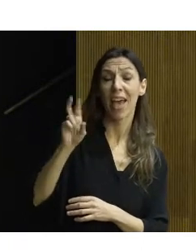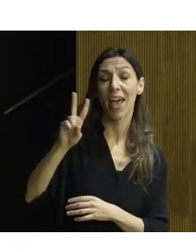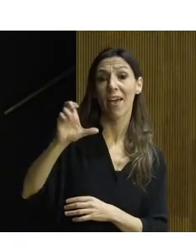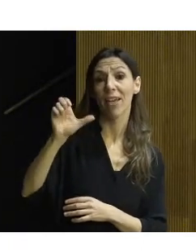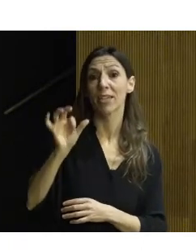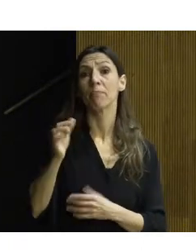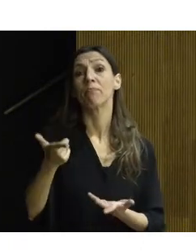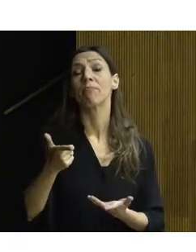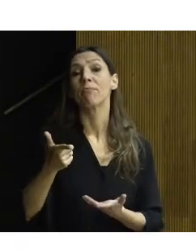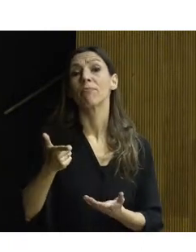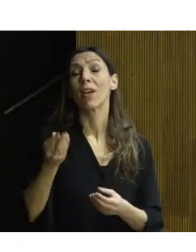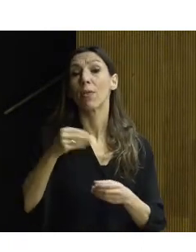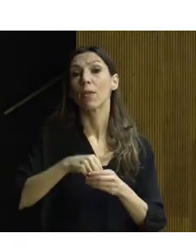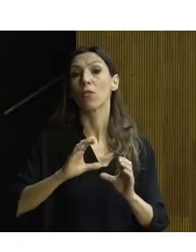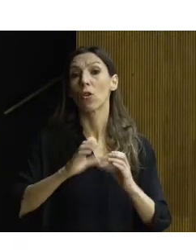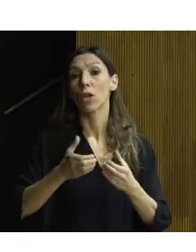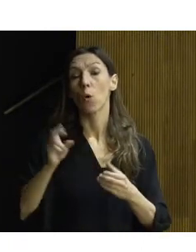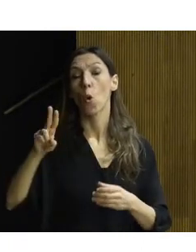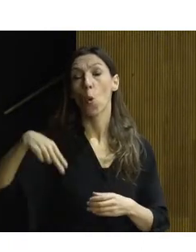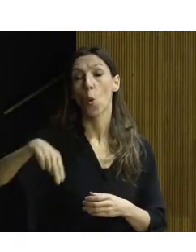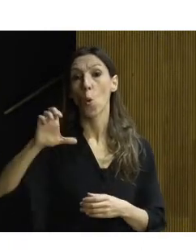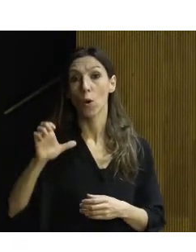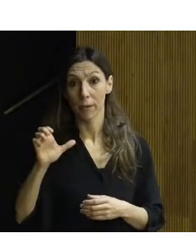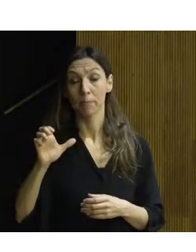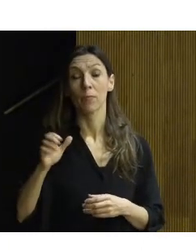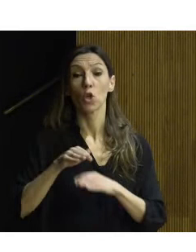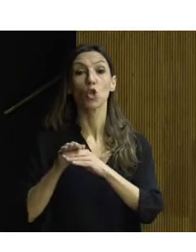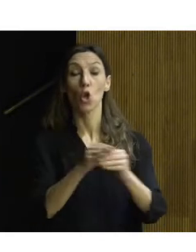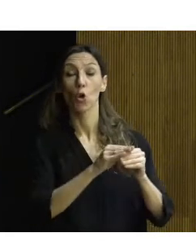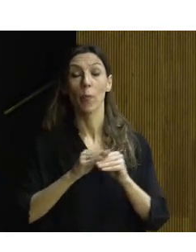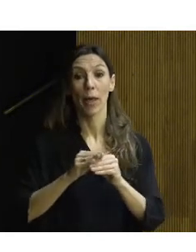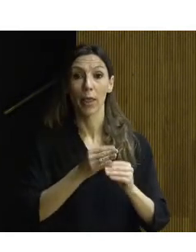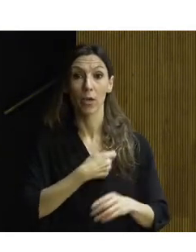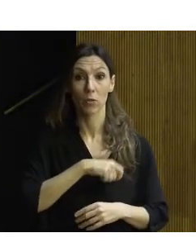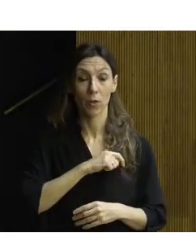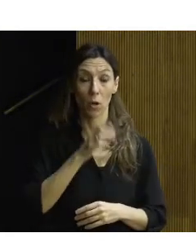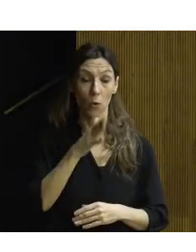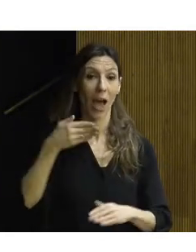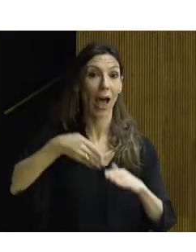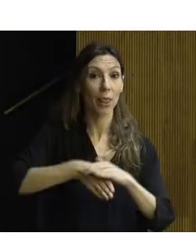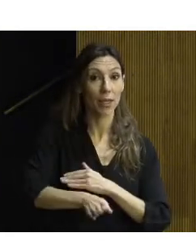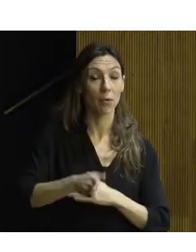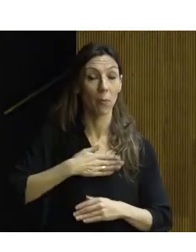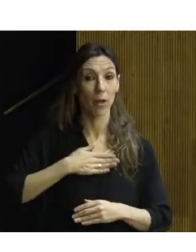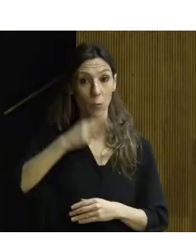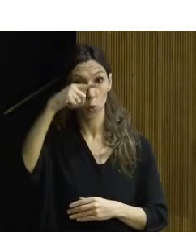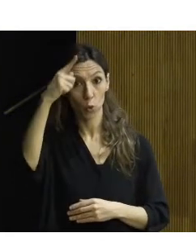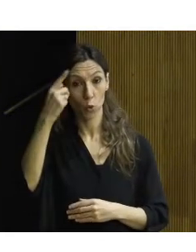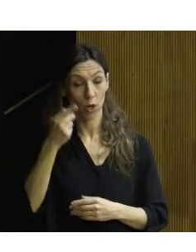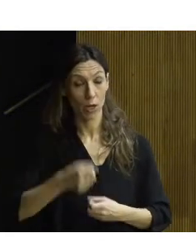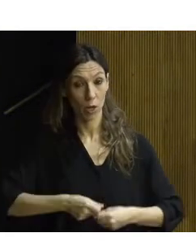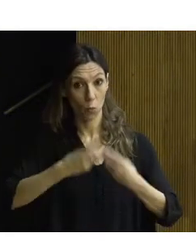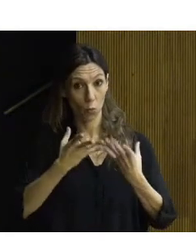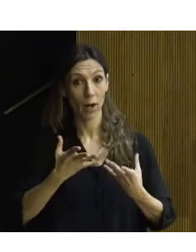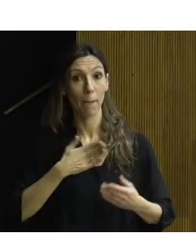parte del equipo UNE de Normalización Española para la redacción del primer estándar de accesibilidad al patrimonio cultural inmueble, siendo, junto a mi